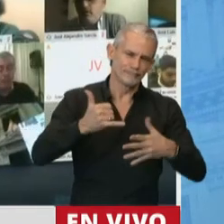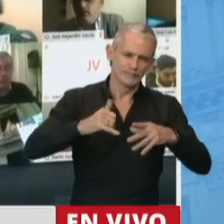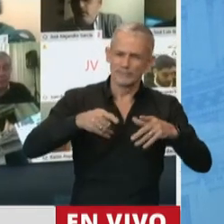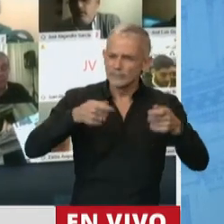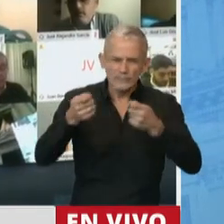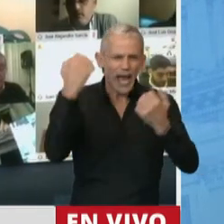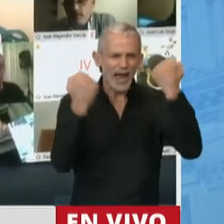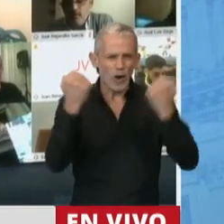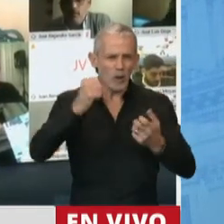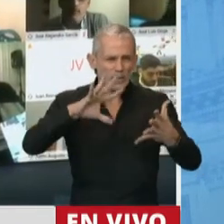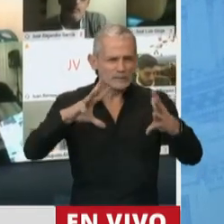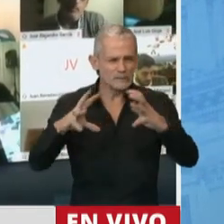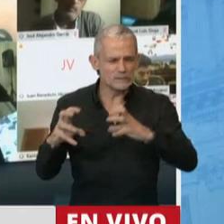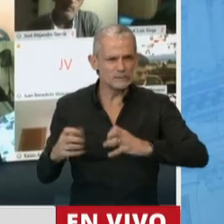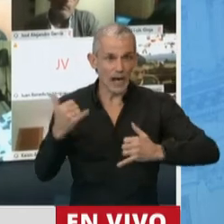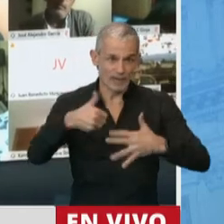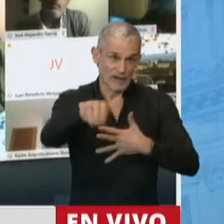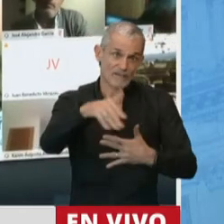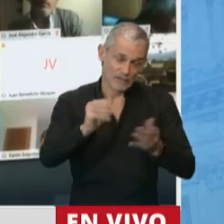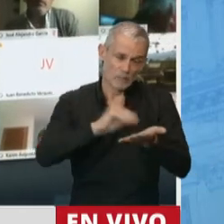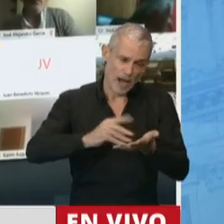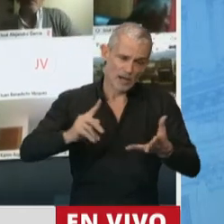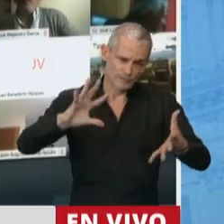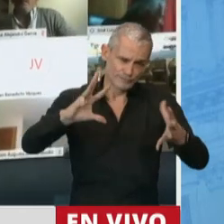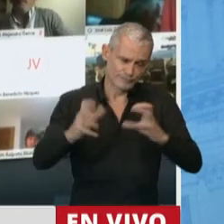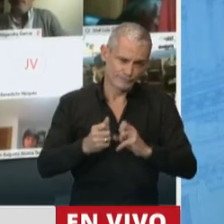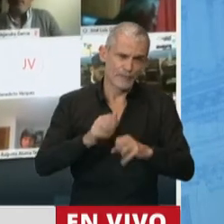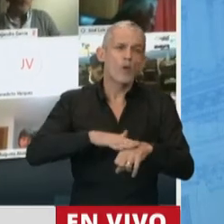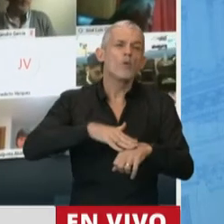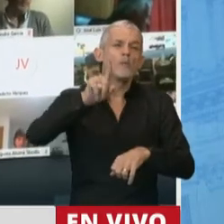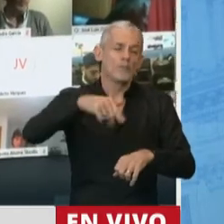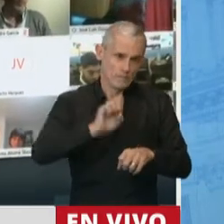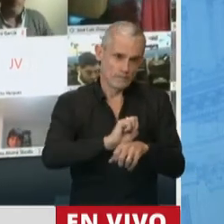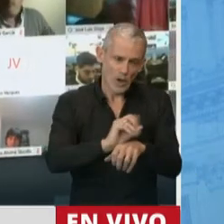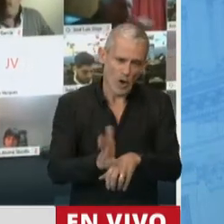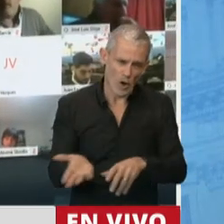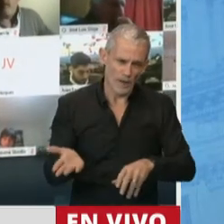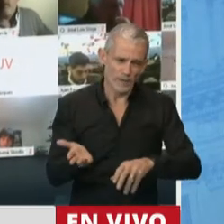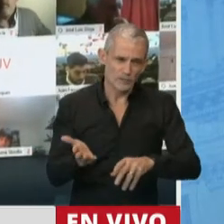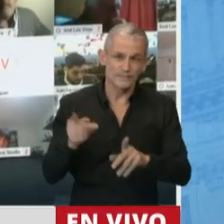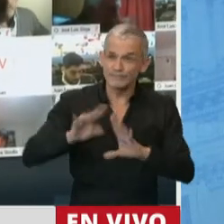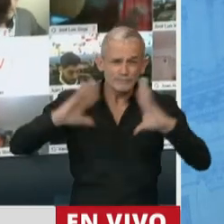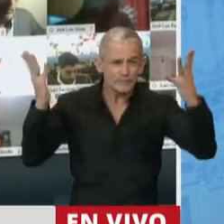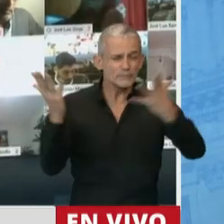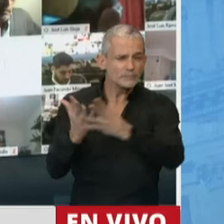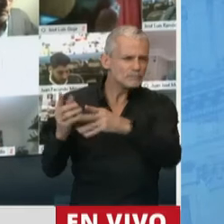económica que va a sobrevenir fruto de esta pandemia, está en discusión